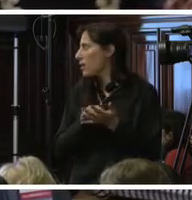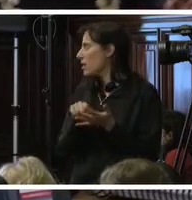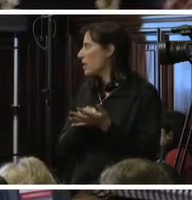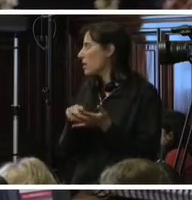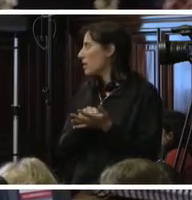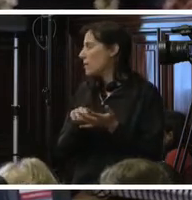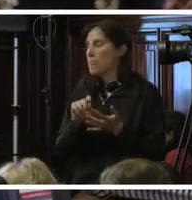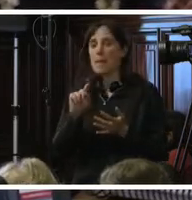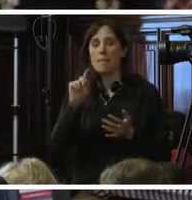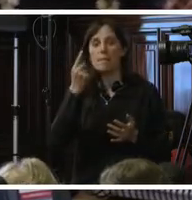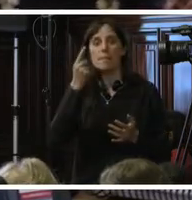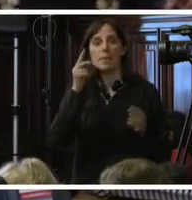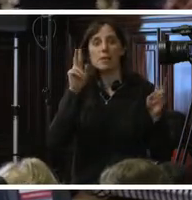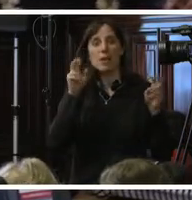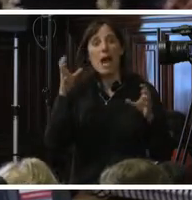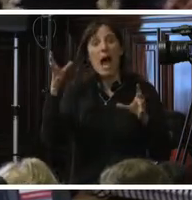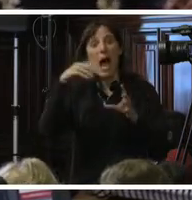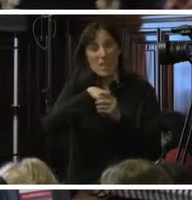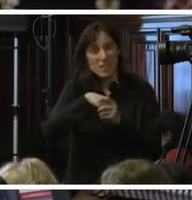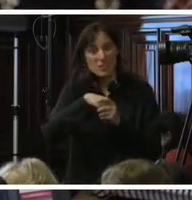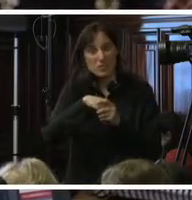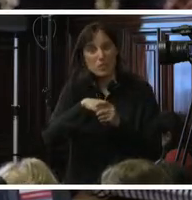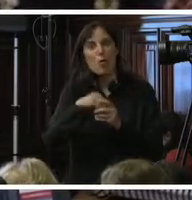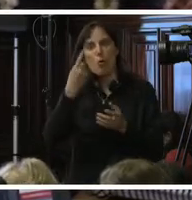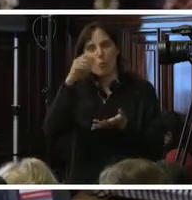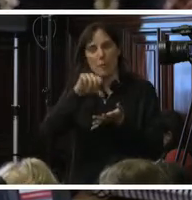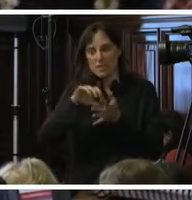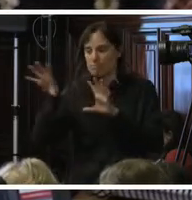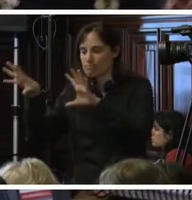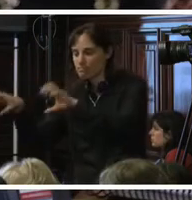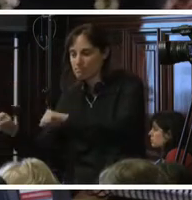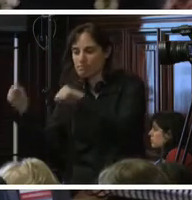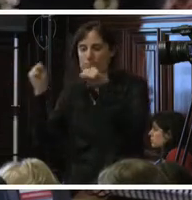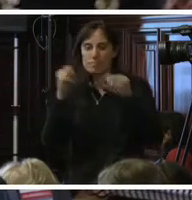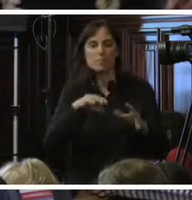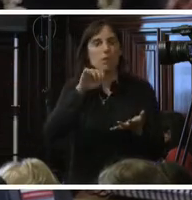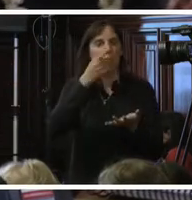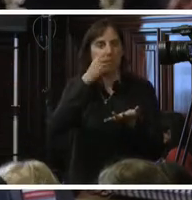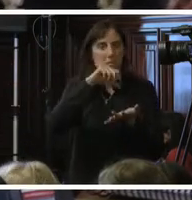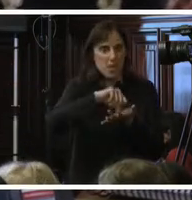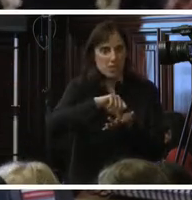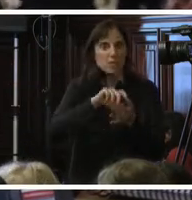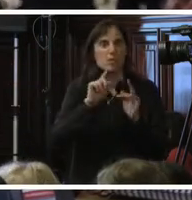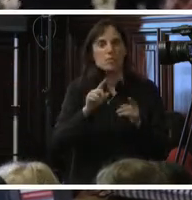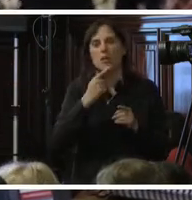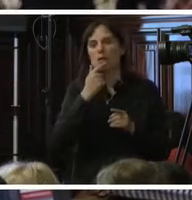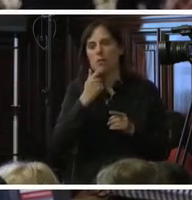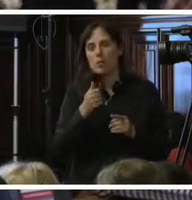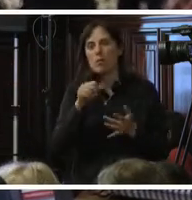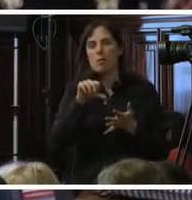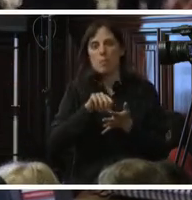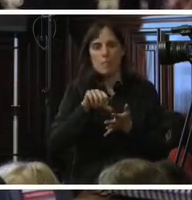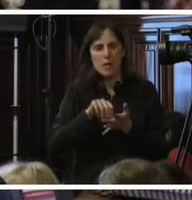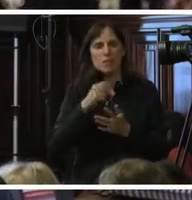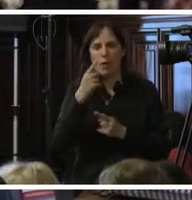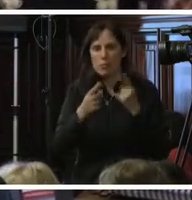En primer lugar, sobre la trata interna que comentamos. Claro que existe en la región, de hecho hay países en los cuales se